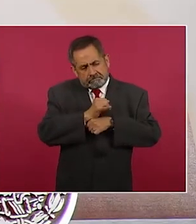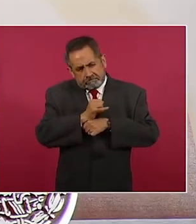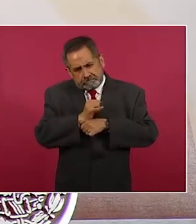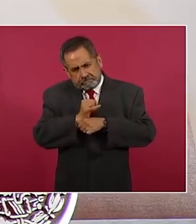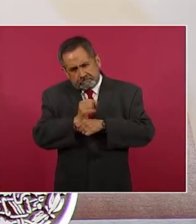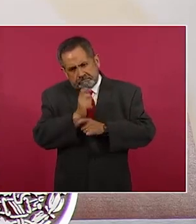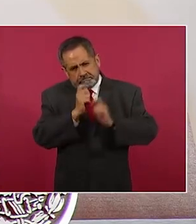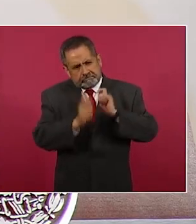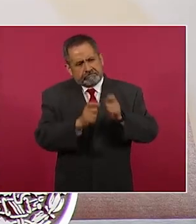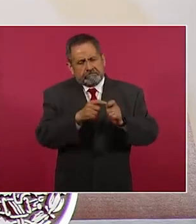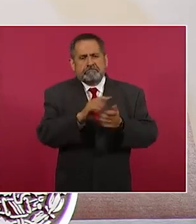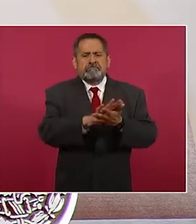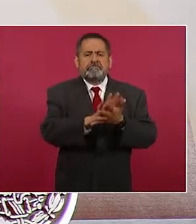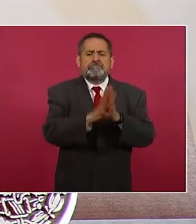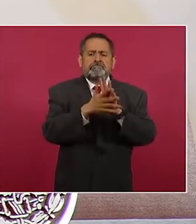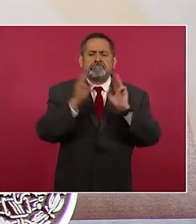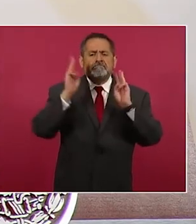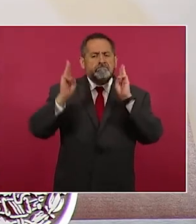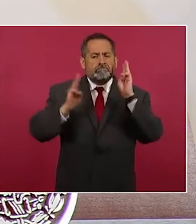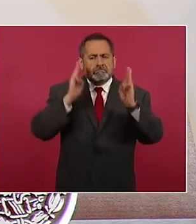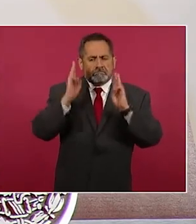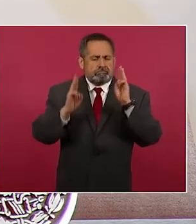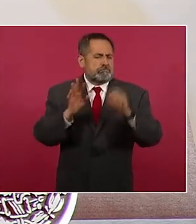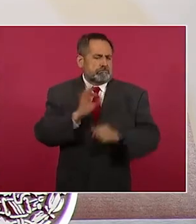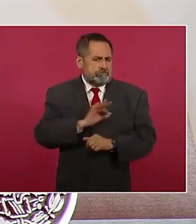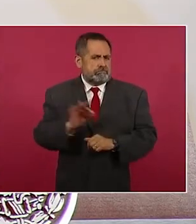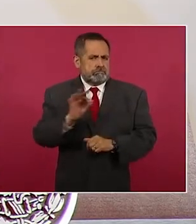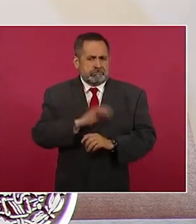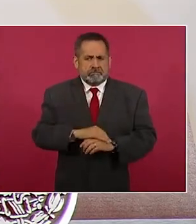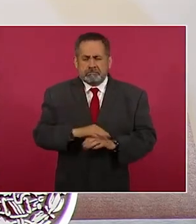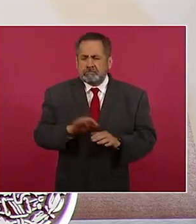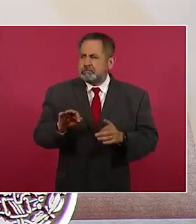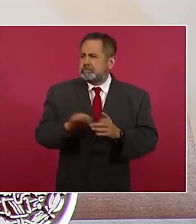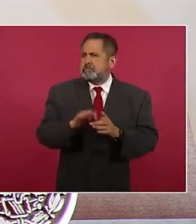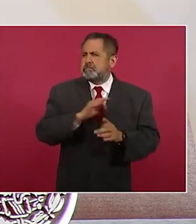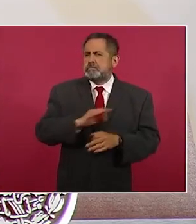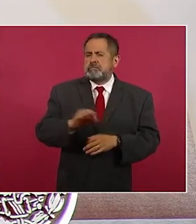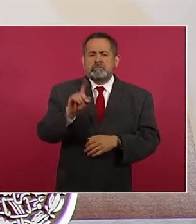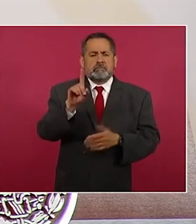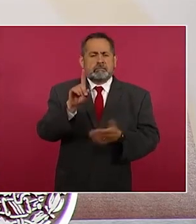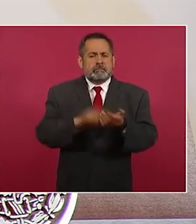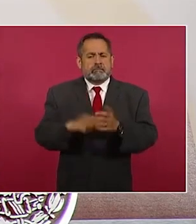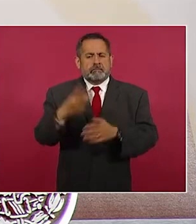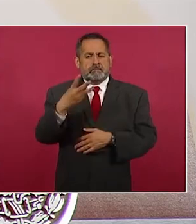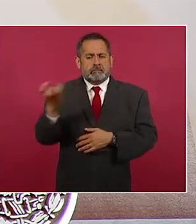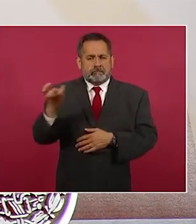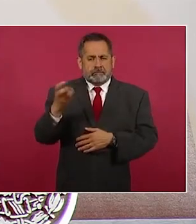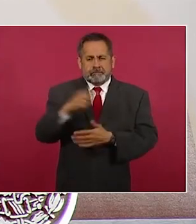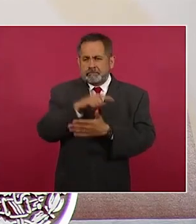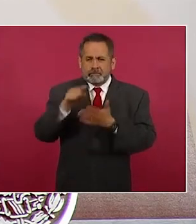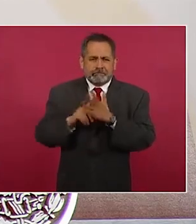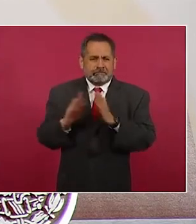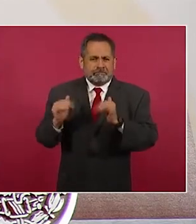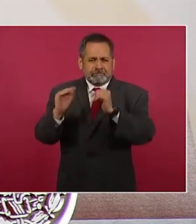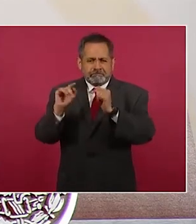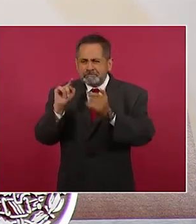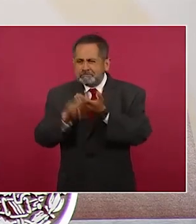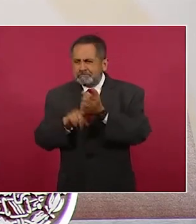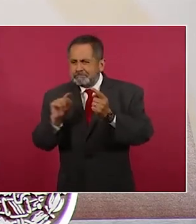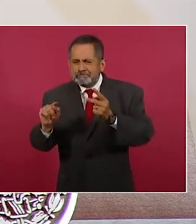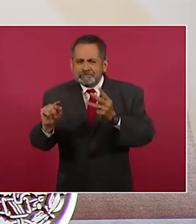museográfico, cerca de mil 300 bienes muebles hasta el momento